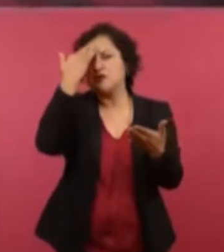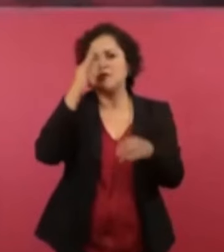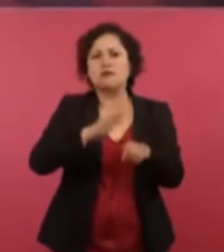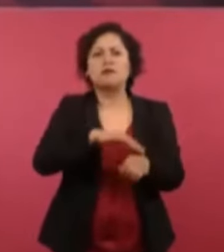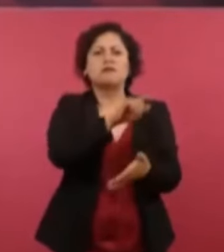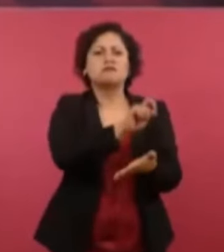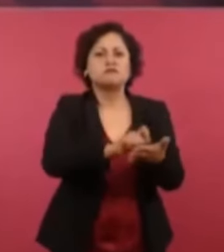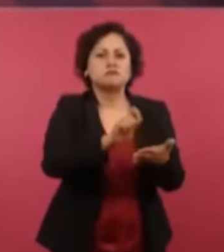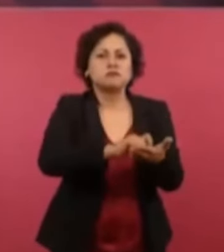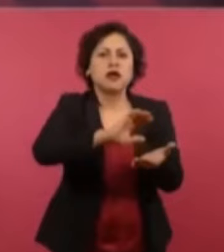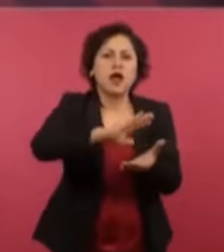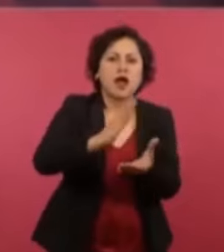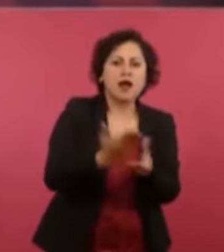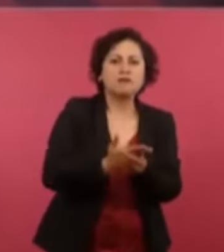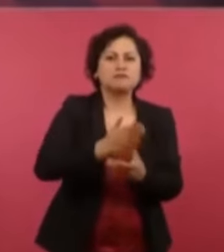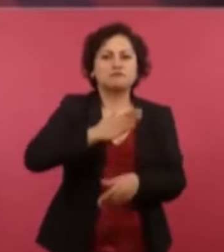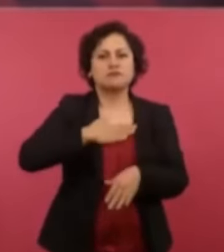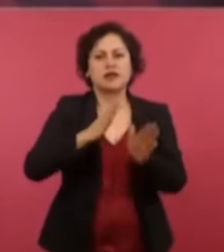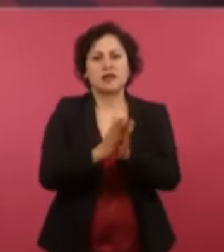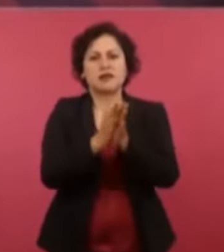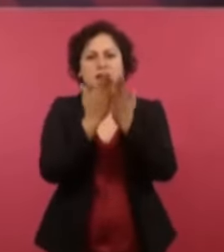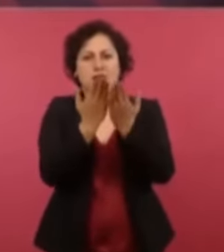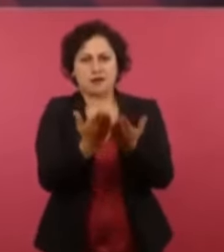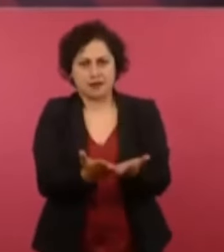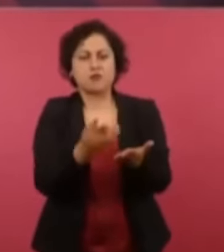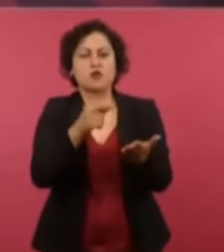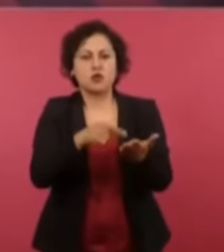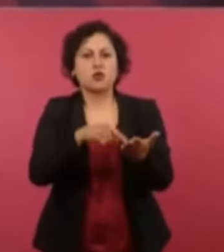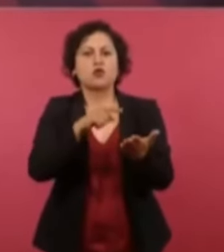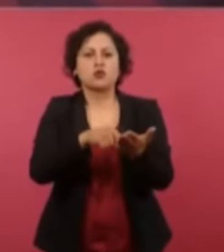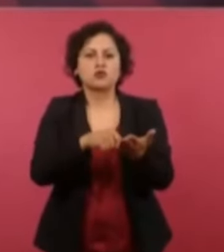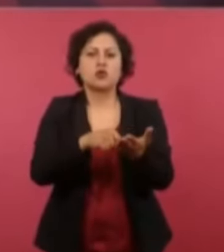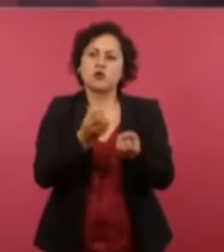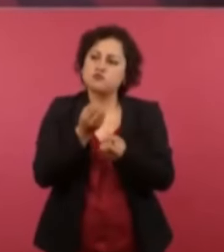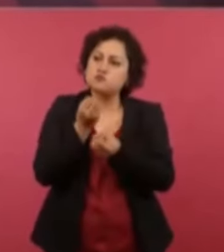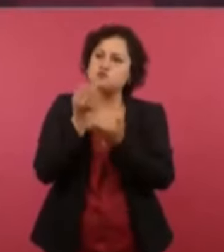que tiene que ver, se lo dediqué a Guillermo Bonfil,